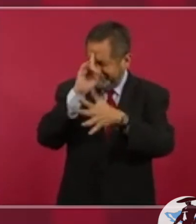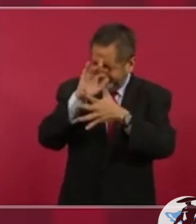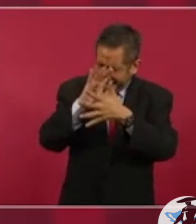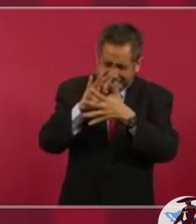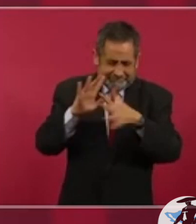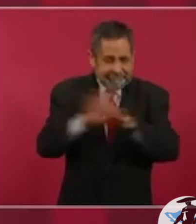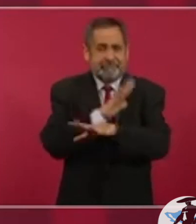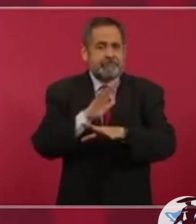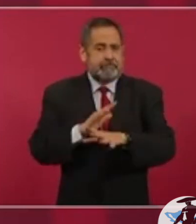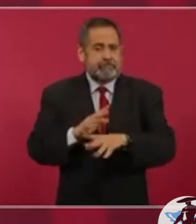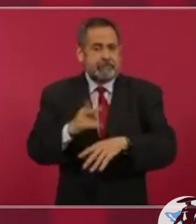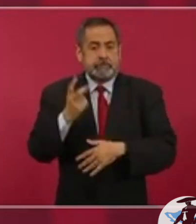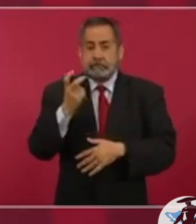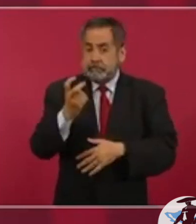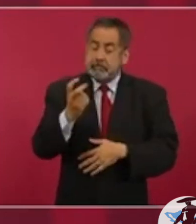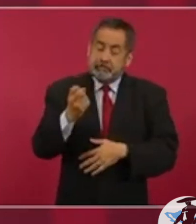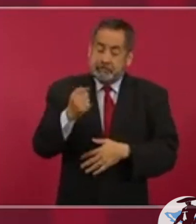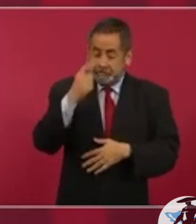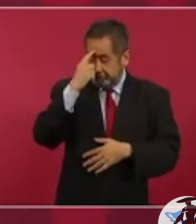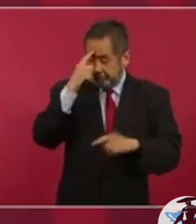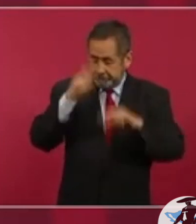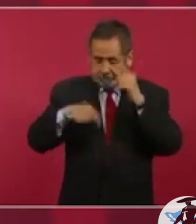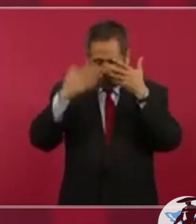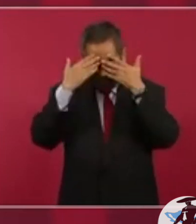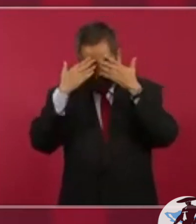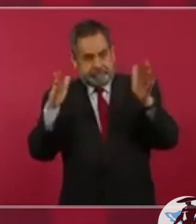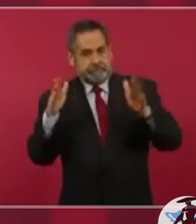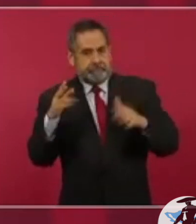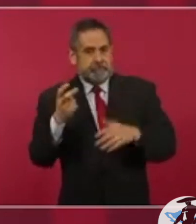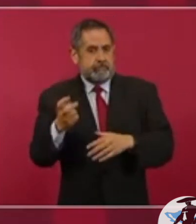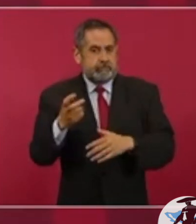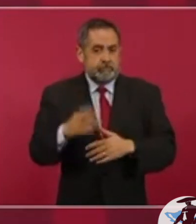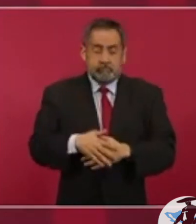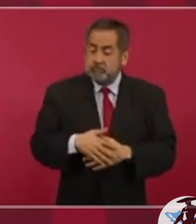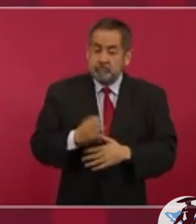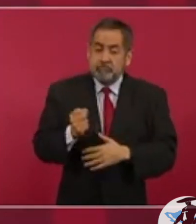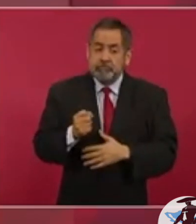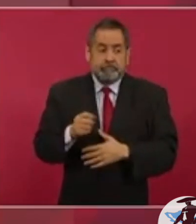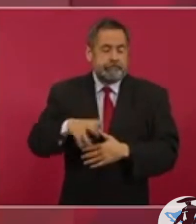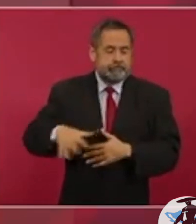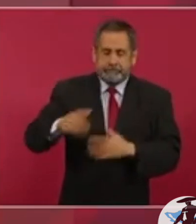y eso es muy fuerte, muy fuerte.